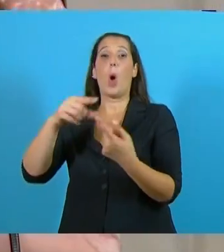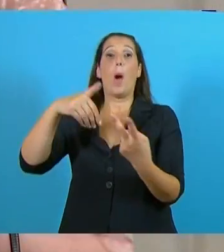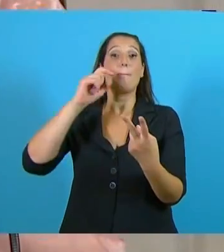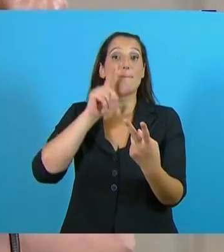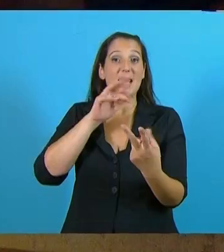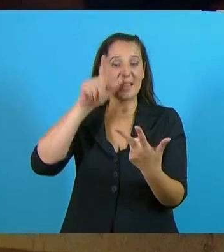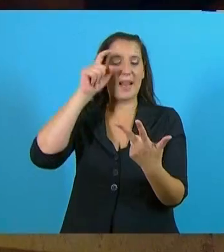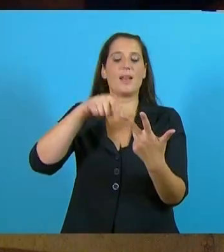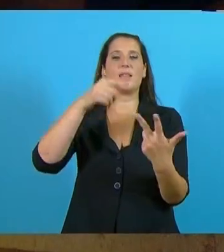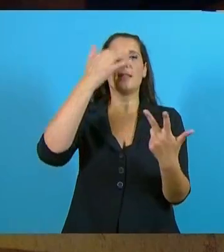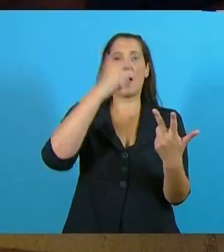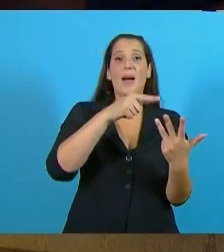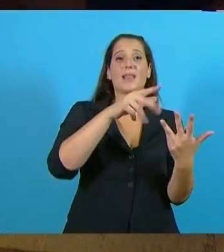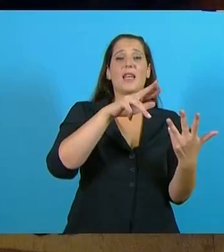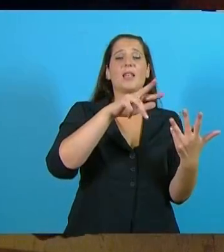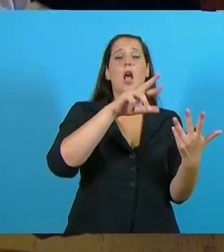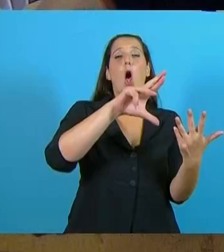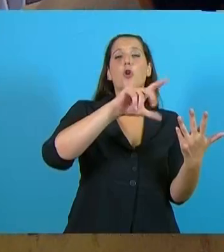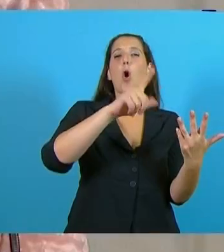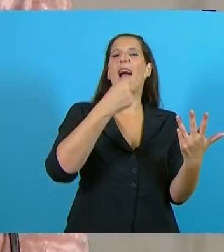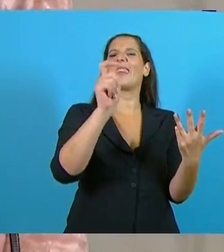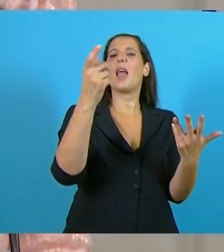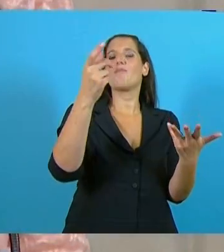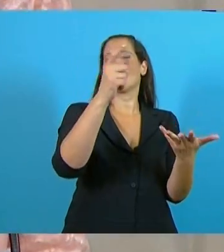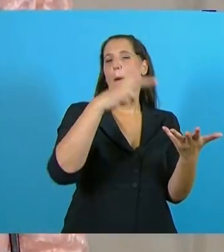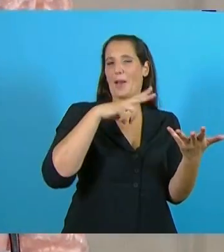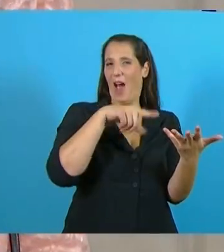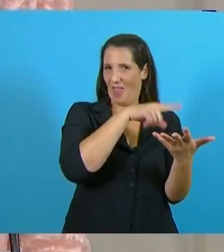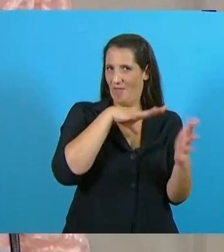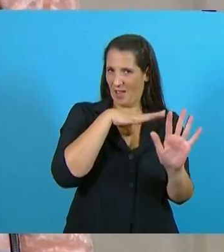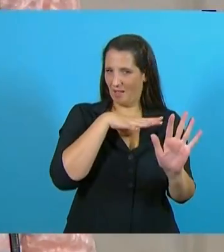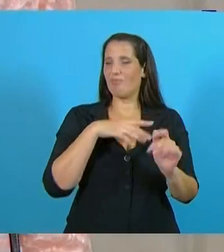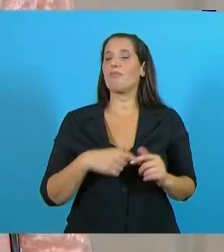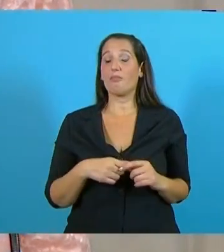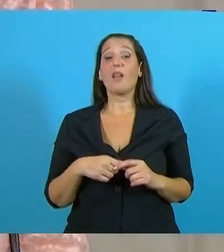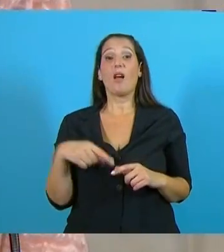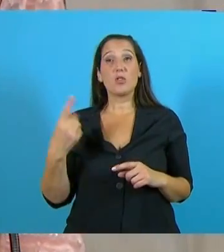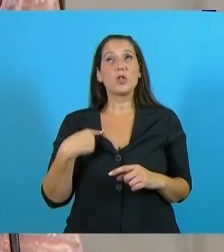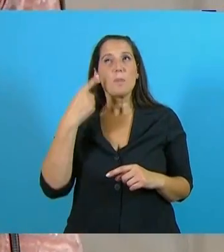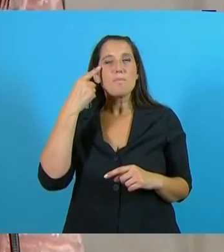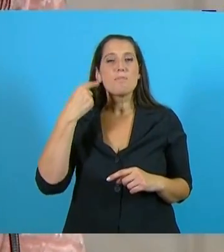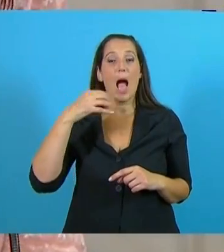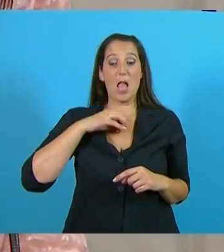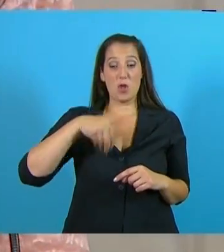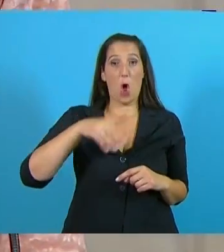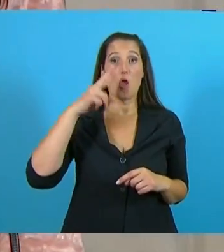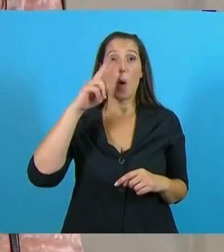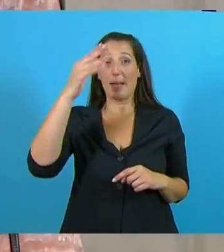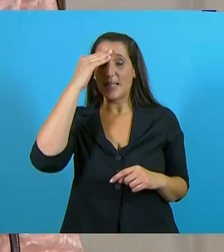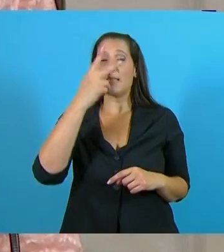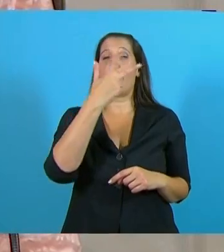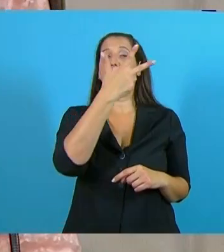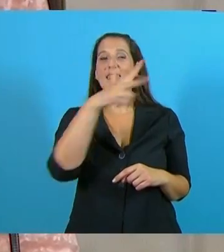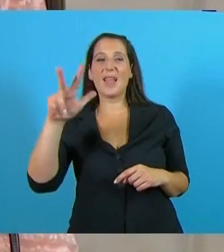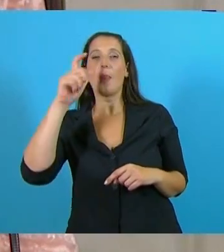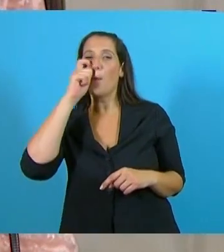el Roca y el resto lo están gerenciando privados. Bueno, ahí tenemos, proyectado para el 2015, 320 millones más